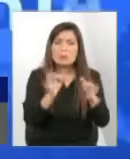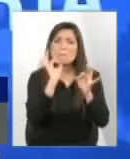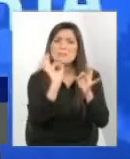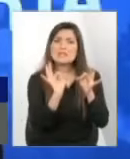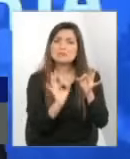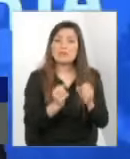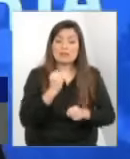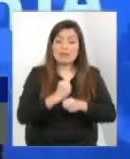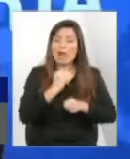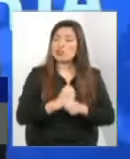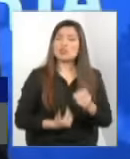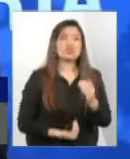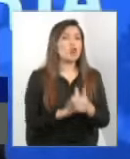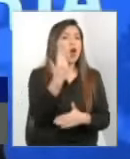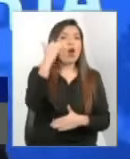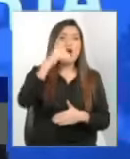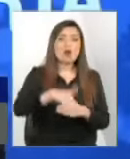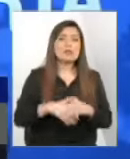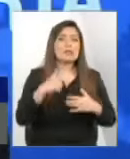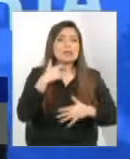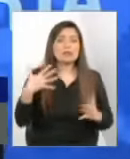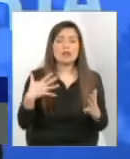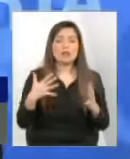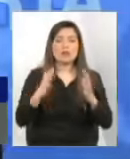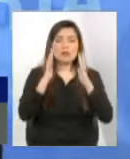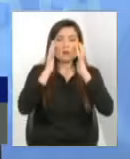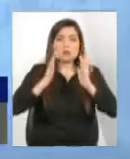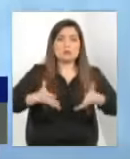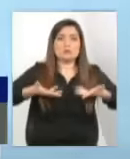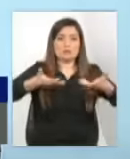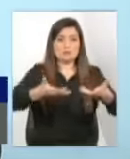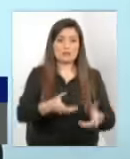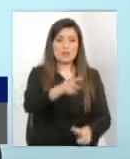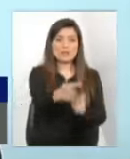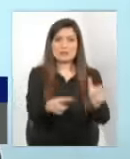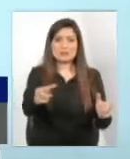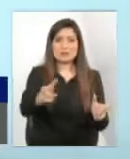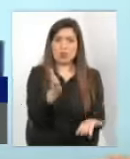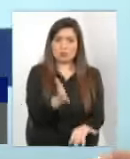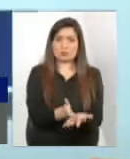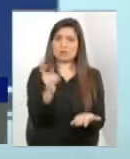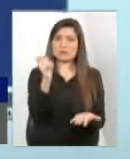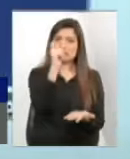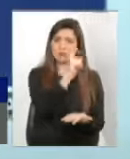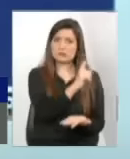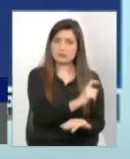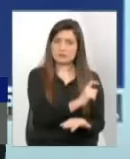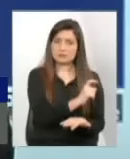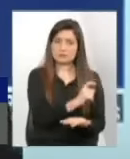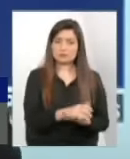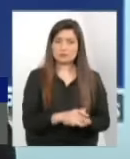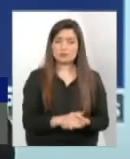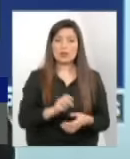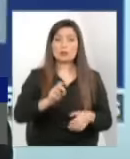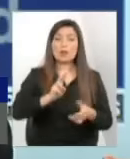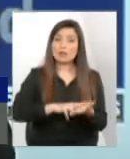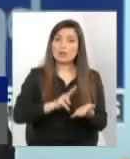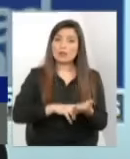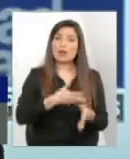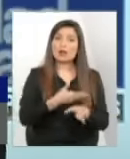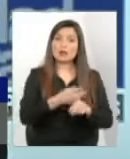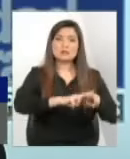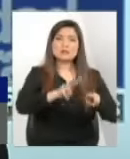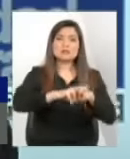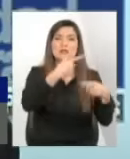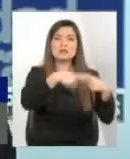que estar expuesto todo el día al contacto con chicos que tienen una conducta bien compleja. Pero además tenemos que hacer varias cosas al mismo tiempo y eso es lo complejo